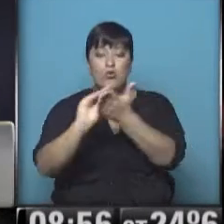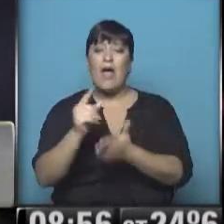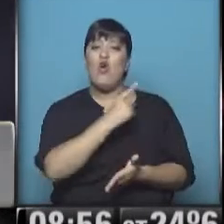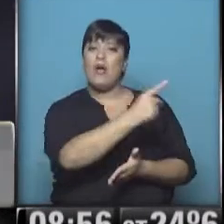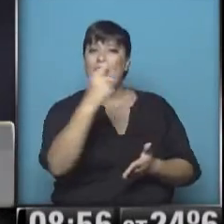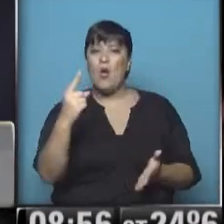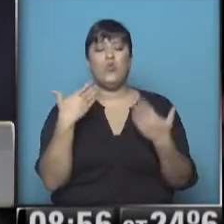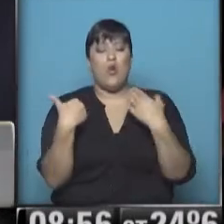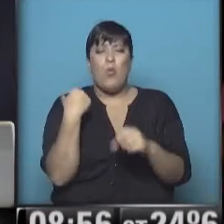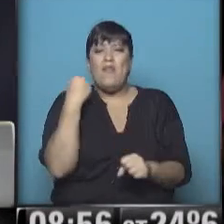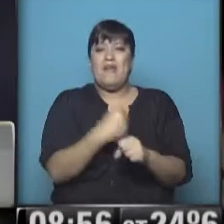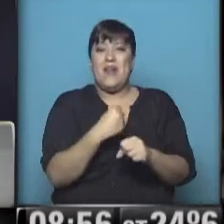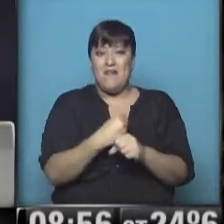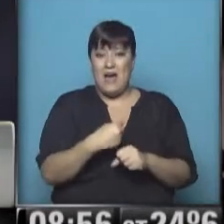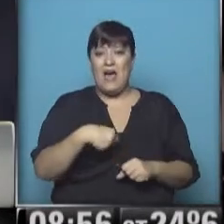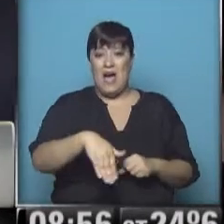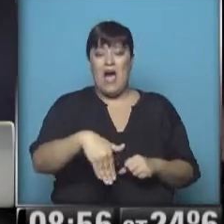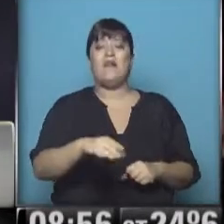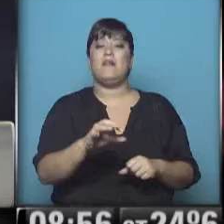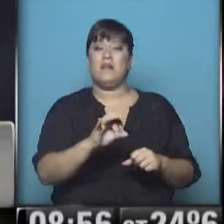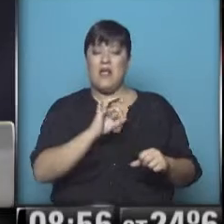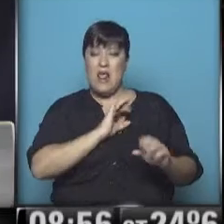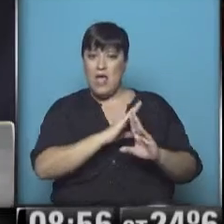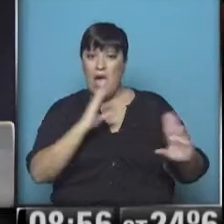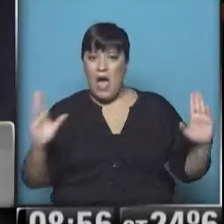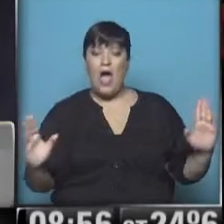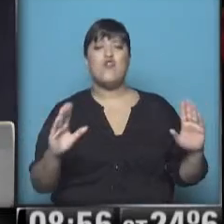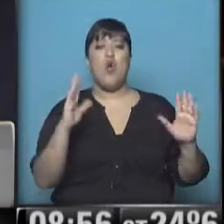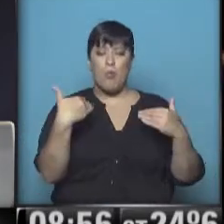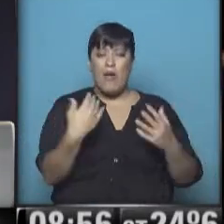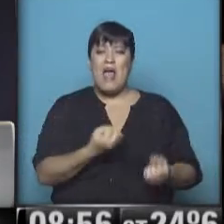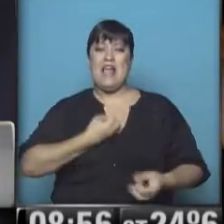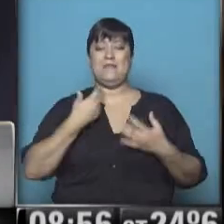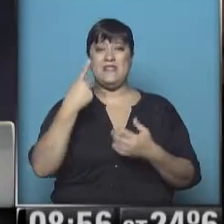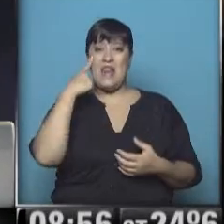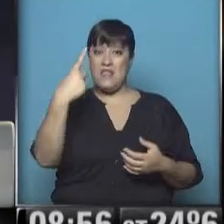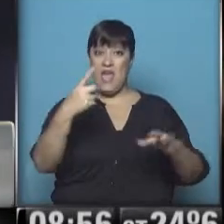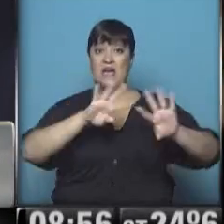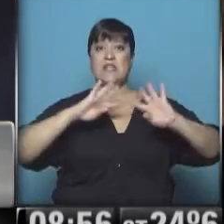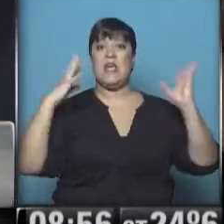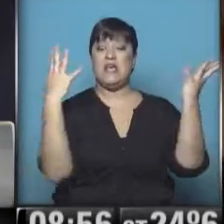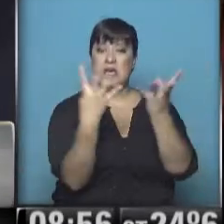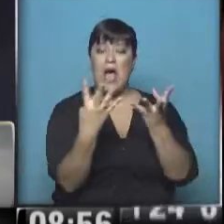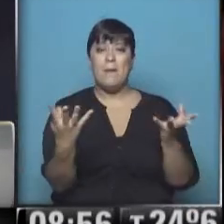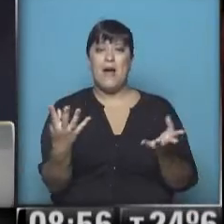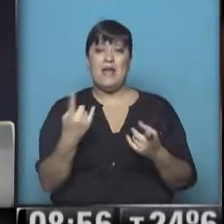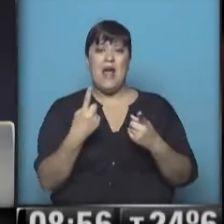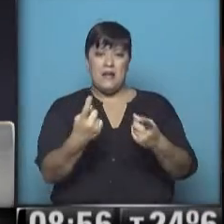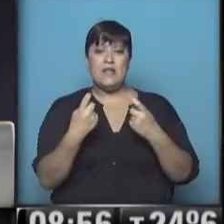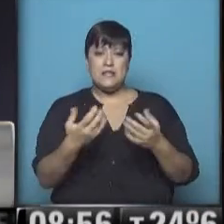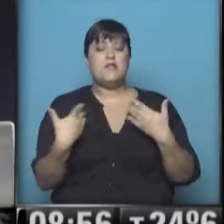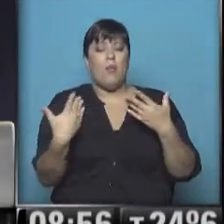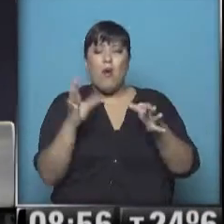trabajar este año en curso, pueda expresar sus ideas y sea la Cámara el espacio que el pueblo argentino pueda con